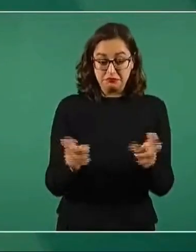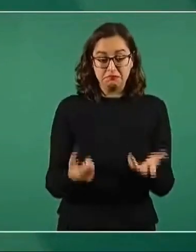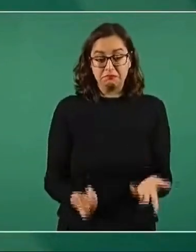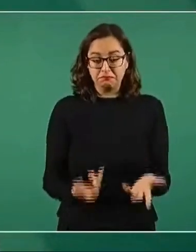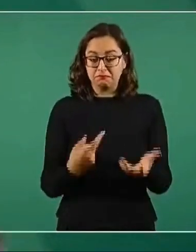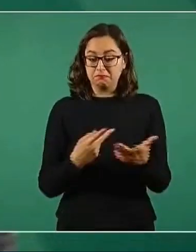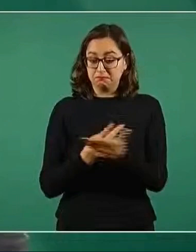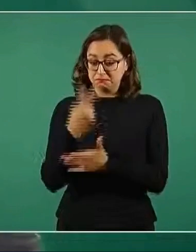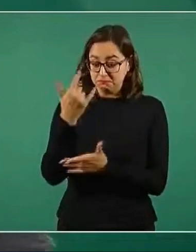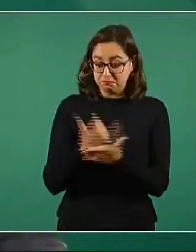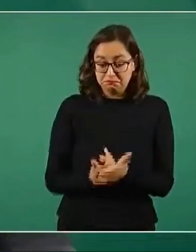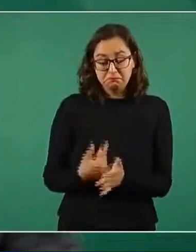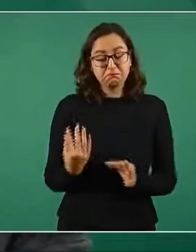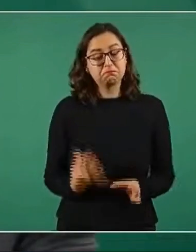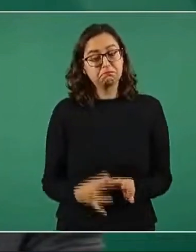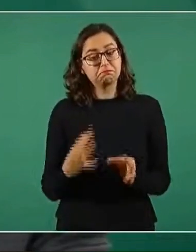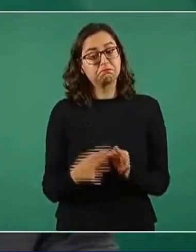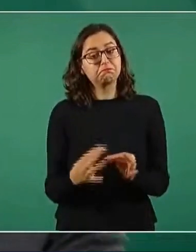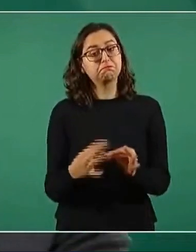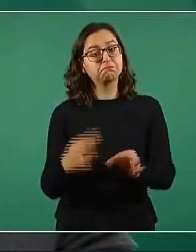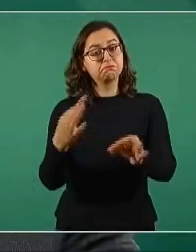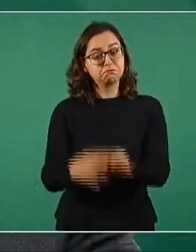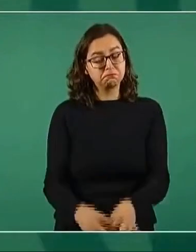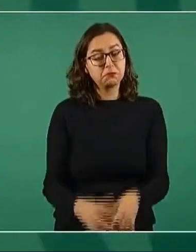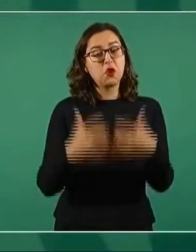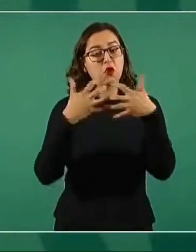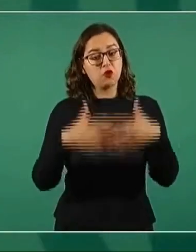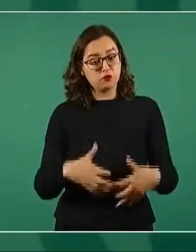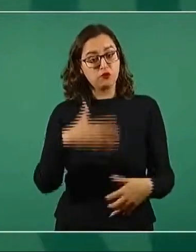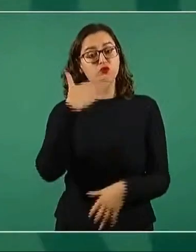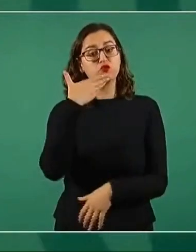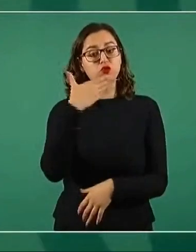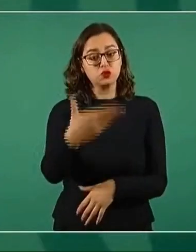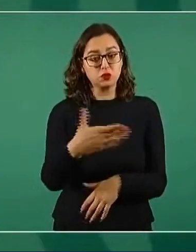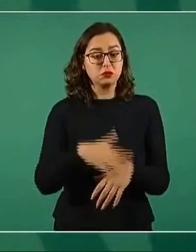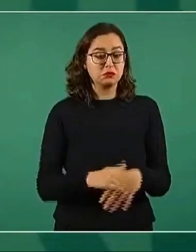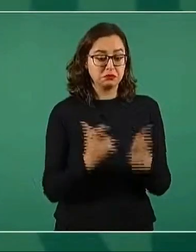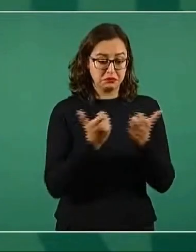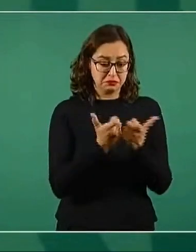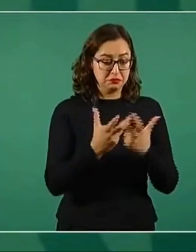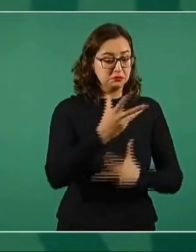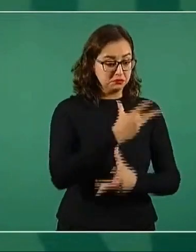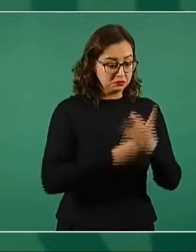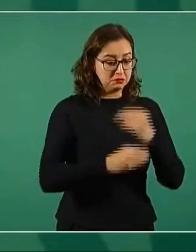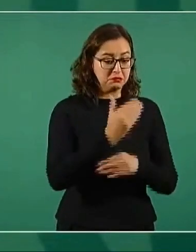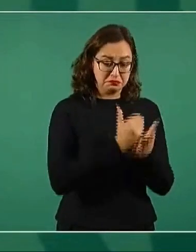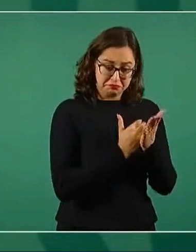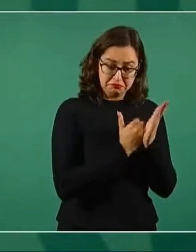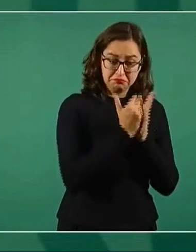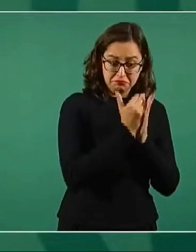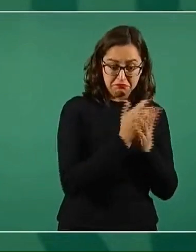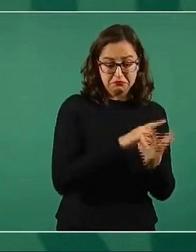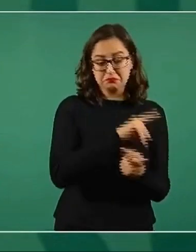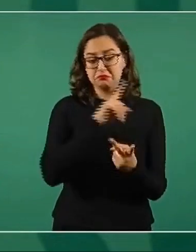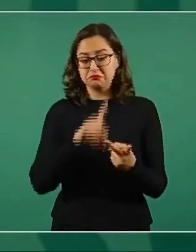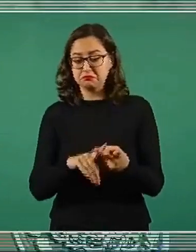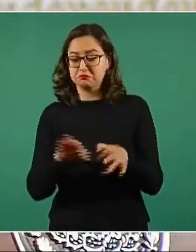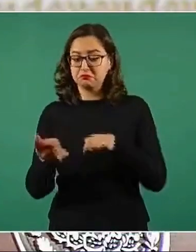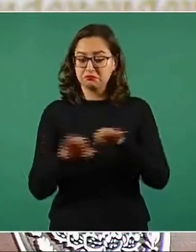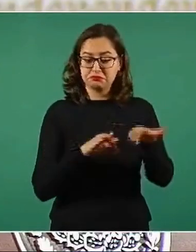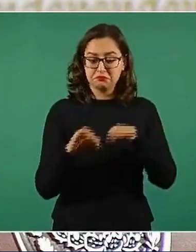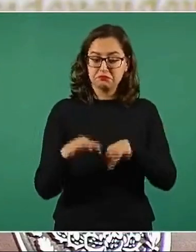recuperando los empleos, no tenemos inflación desbordada,